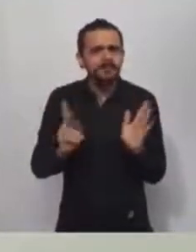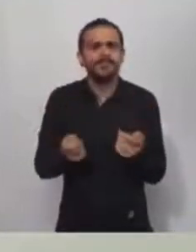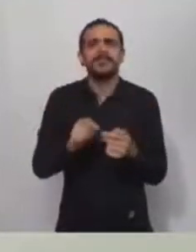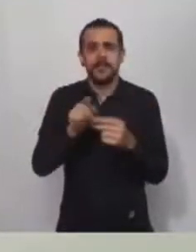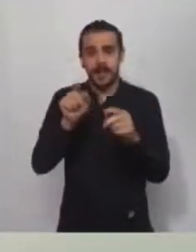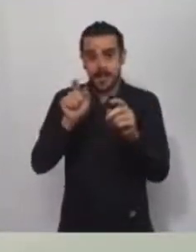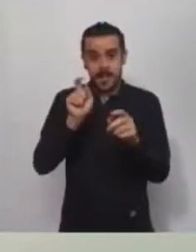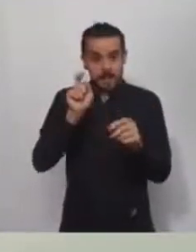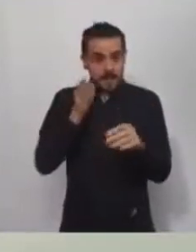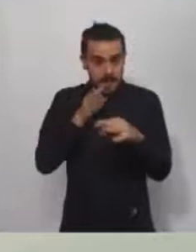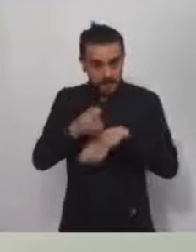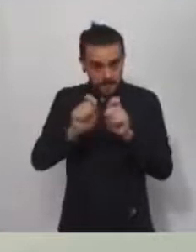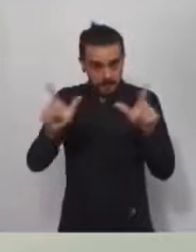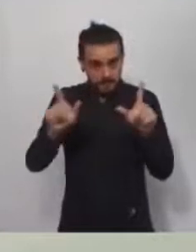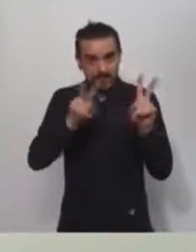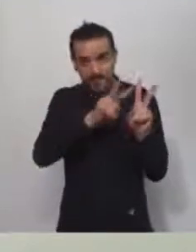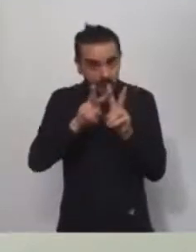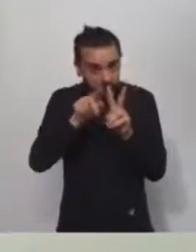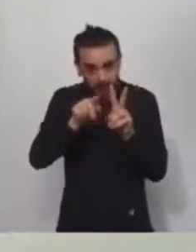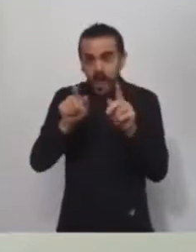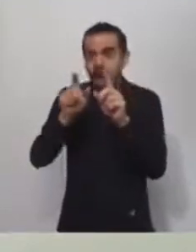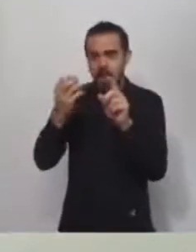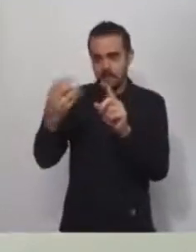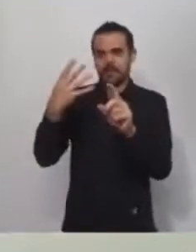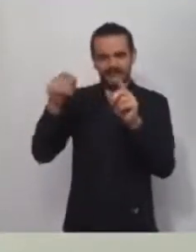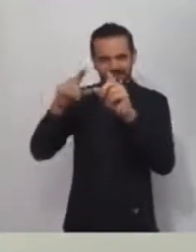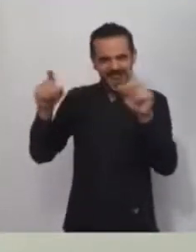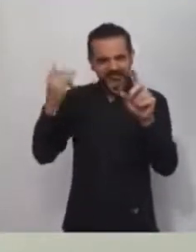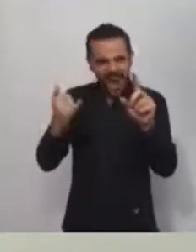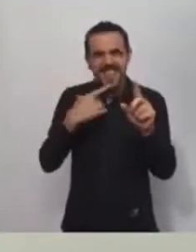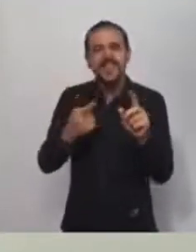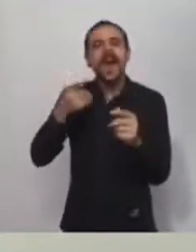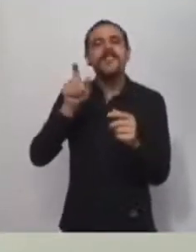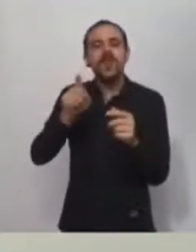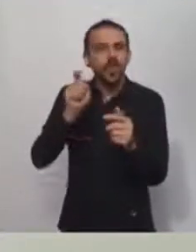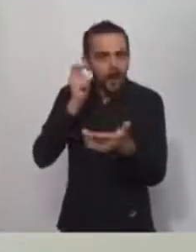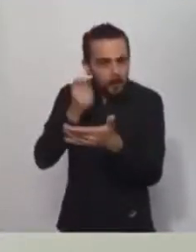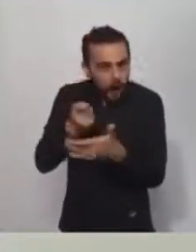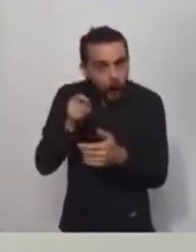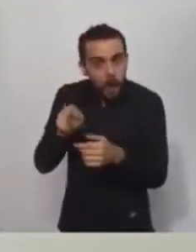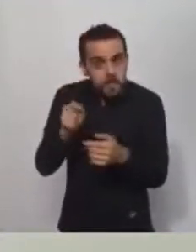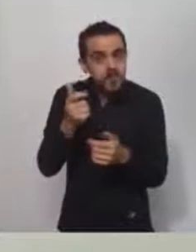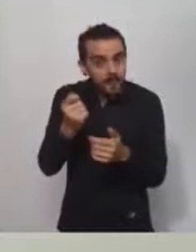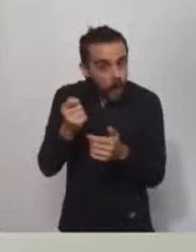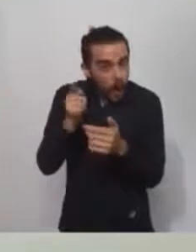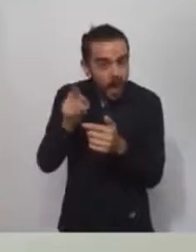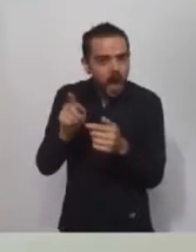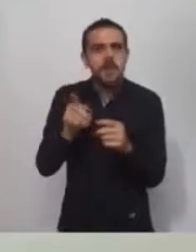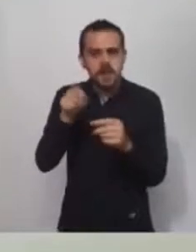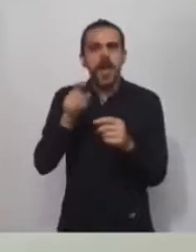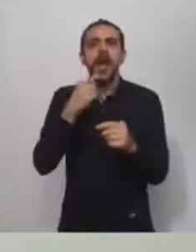en el lugar del botón, automáticamente despliega un menú donde van a tener que ingresar un código de barra, la